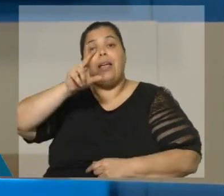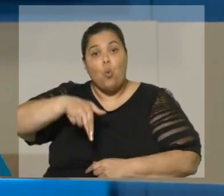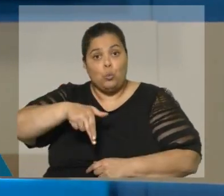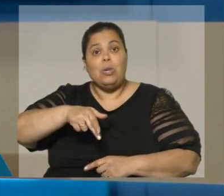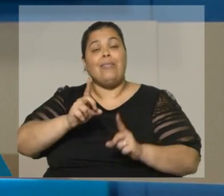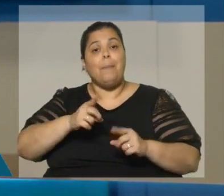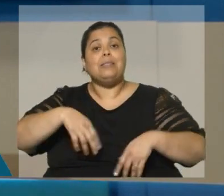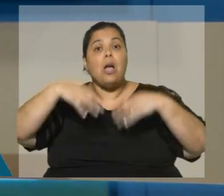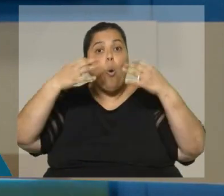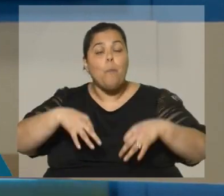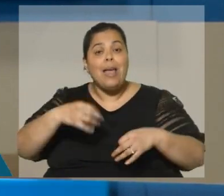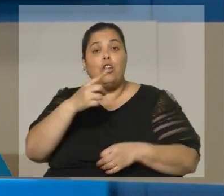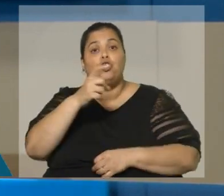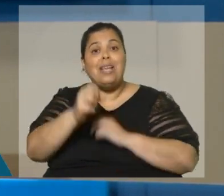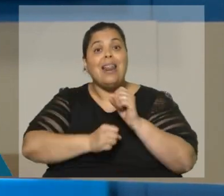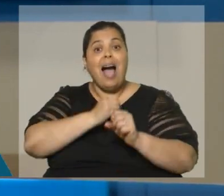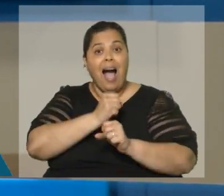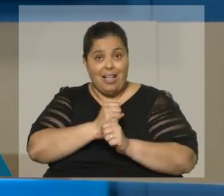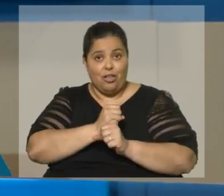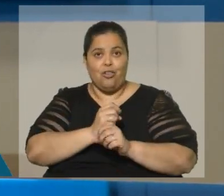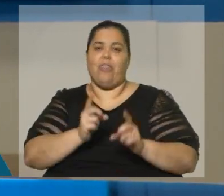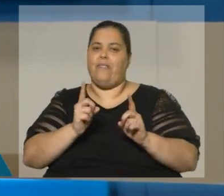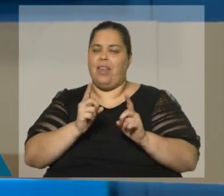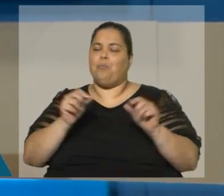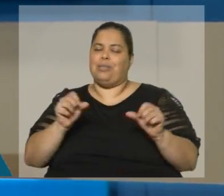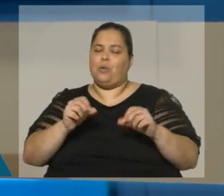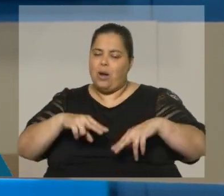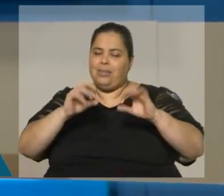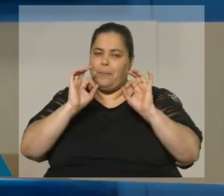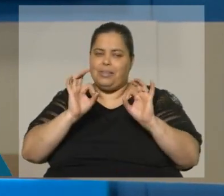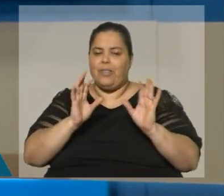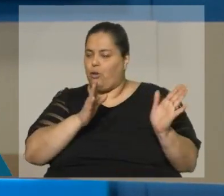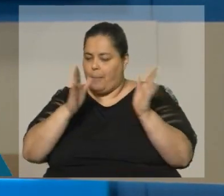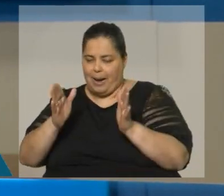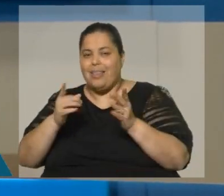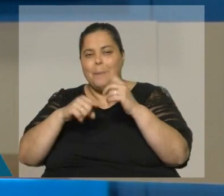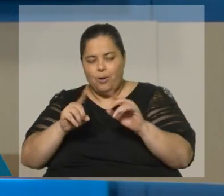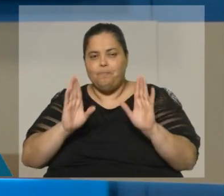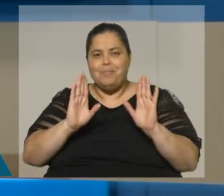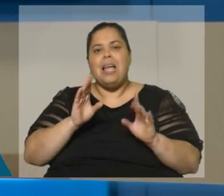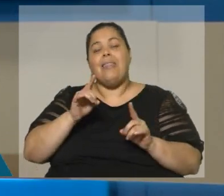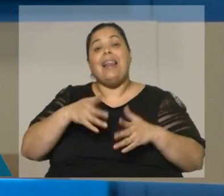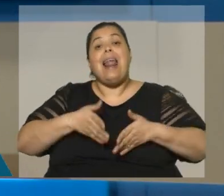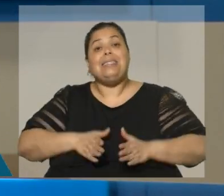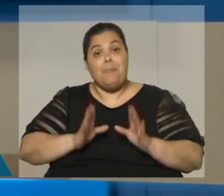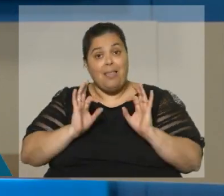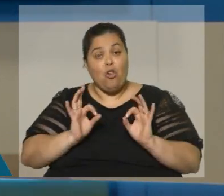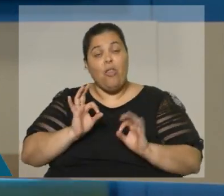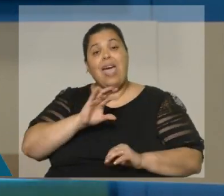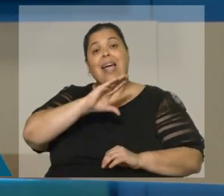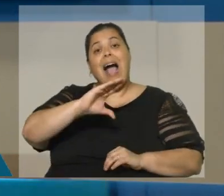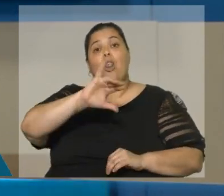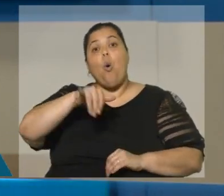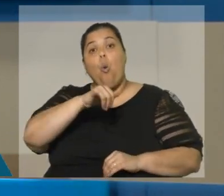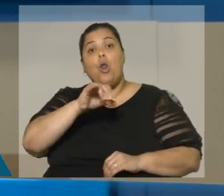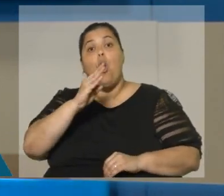se cumplieron 100 años, merecería una columna de sí misma, del nacimiento de Carlos Julio Pereira. Y cabe recordarlo, por lo